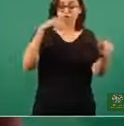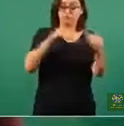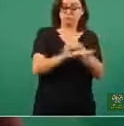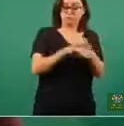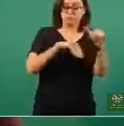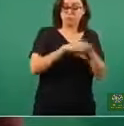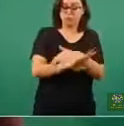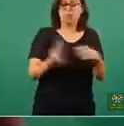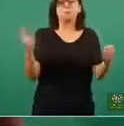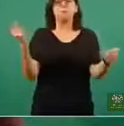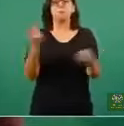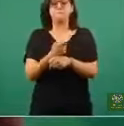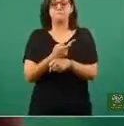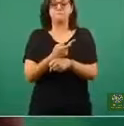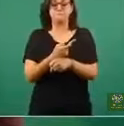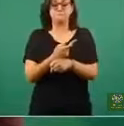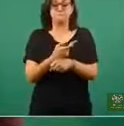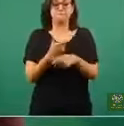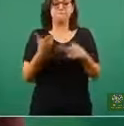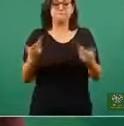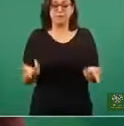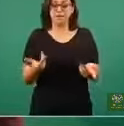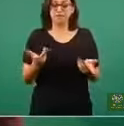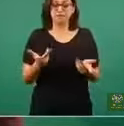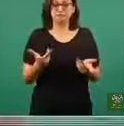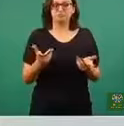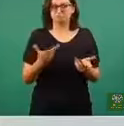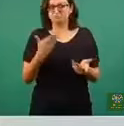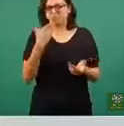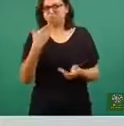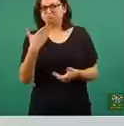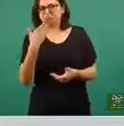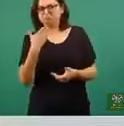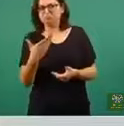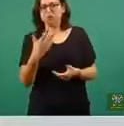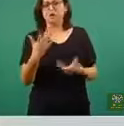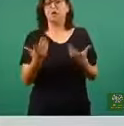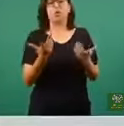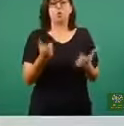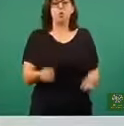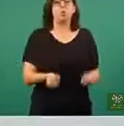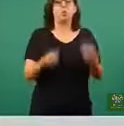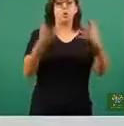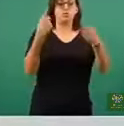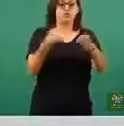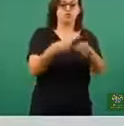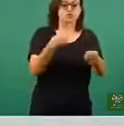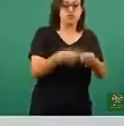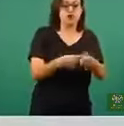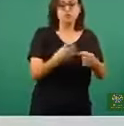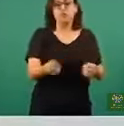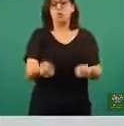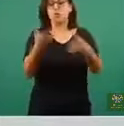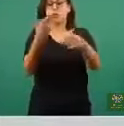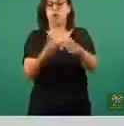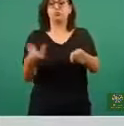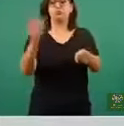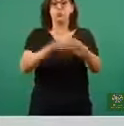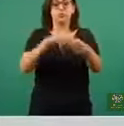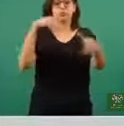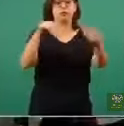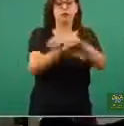los indicadores que miden en su momento la cantidad de casos graves, críticos, la demanda de atención médica, la